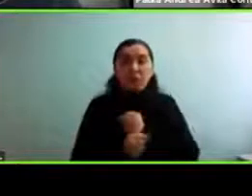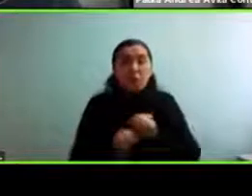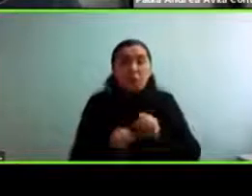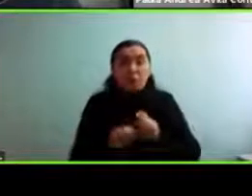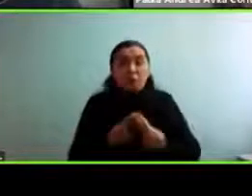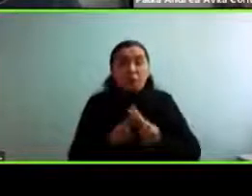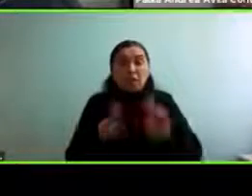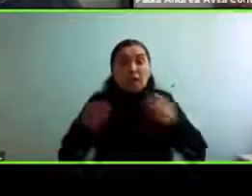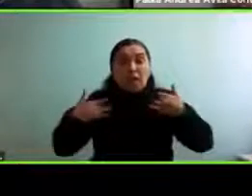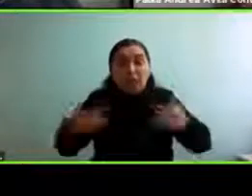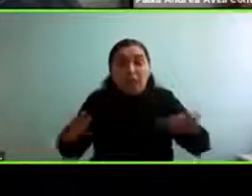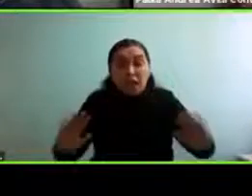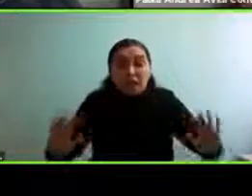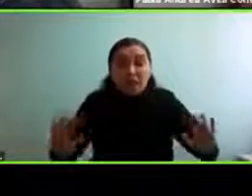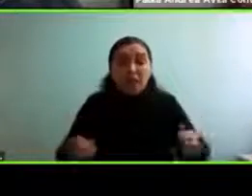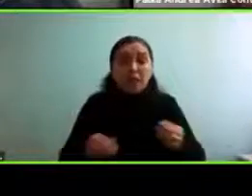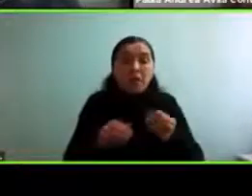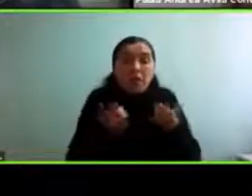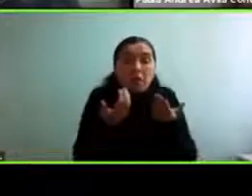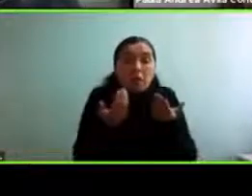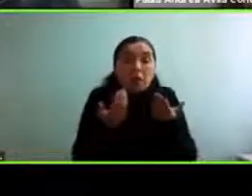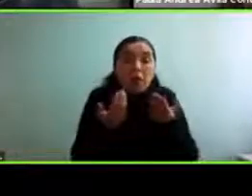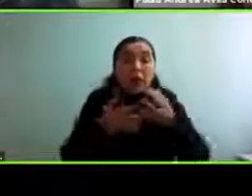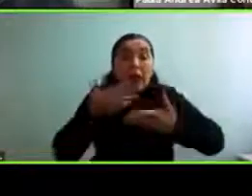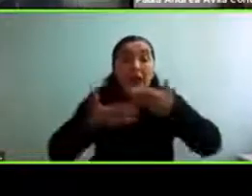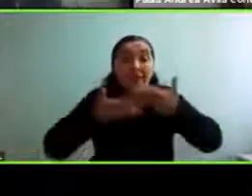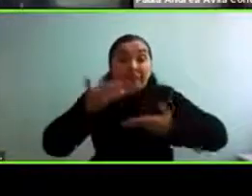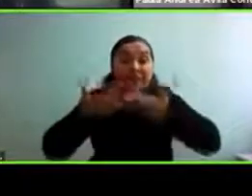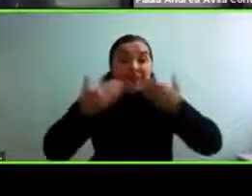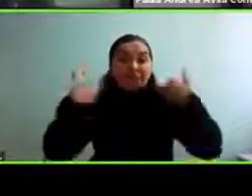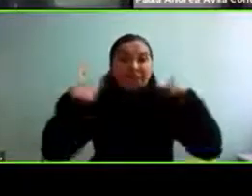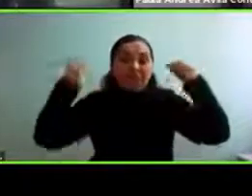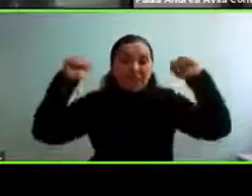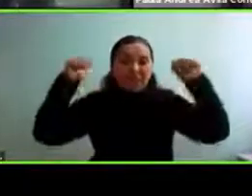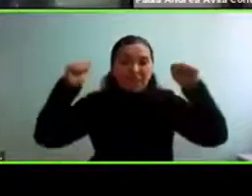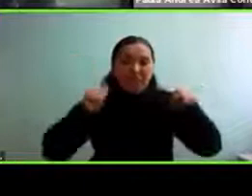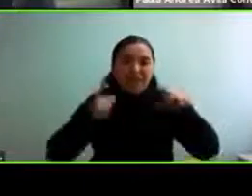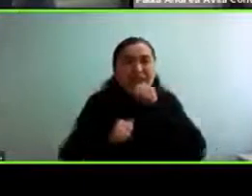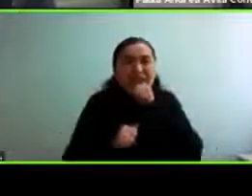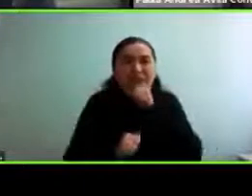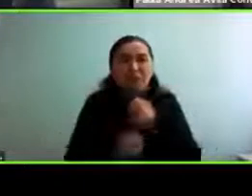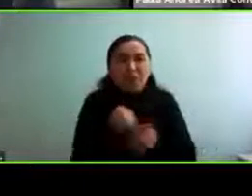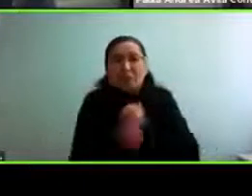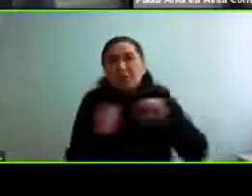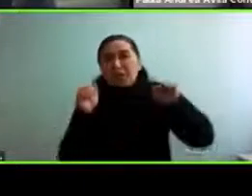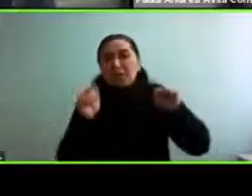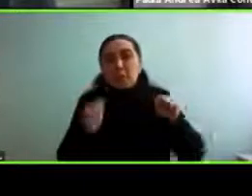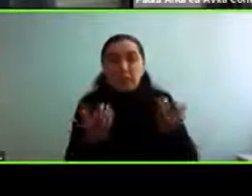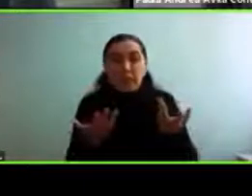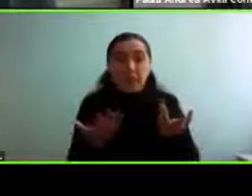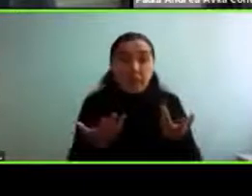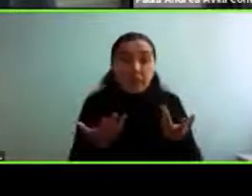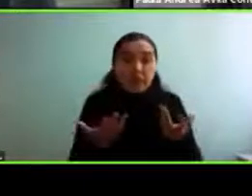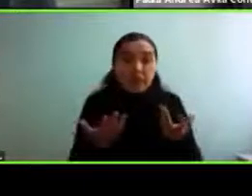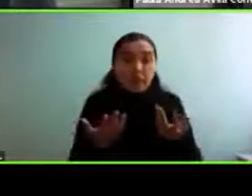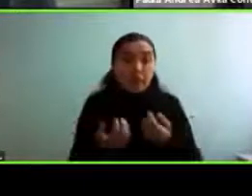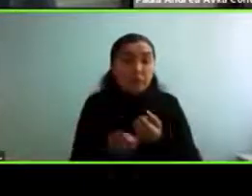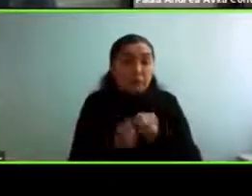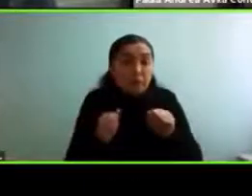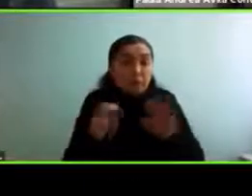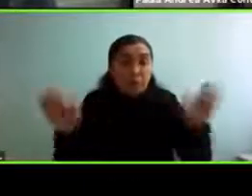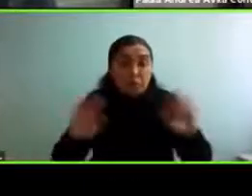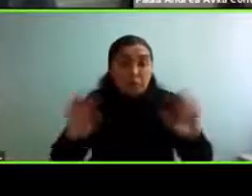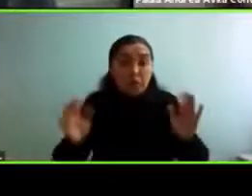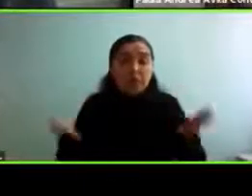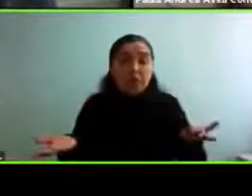se les podía hacer ninguna actividad, sobre todo desde el área de actividad física de la que yo me dedico, es como no podemos hacer nada con esa persona mayor